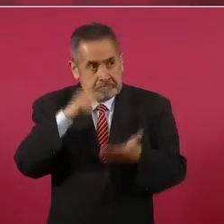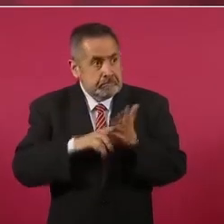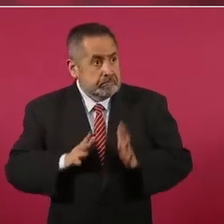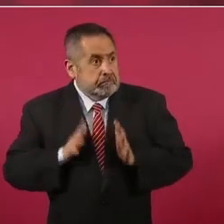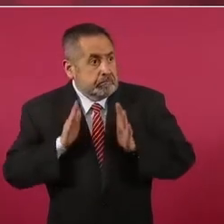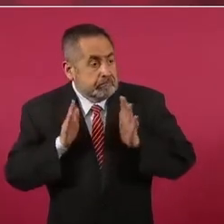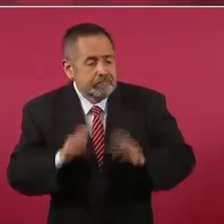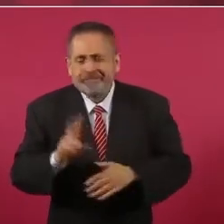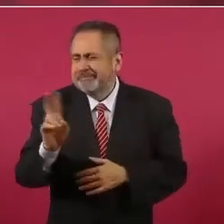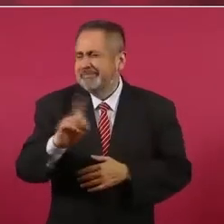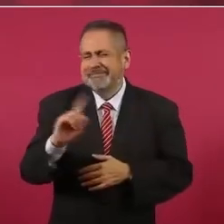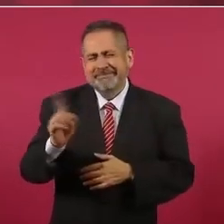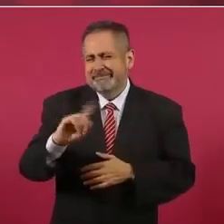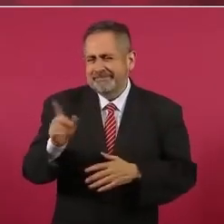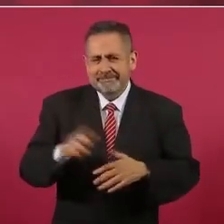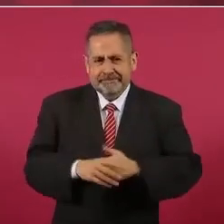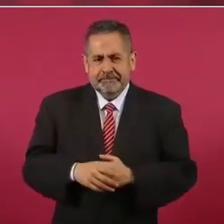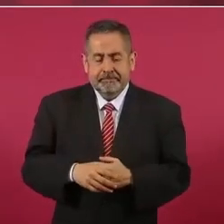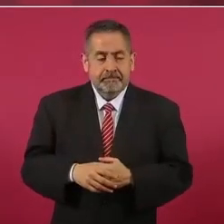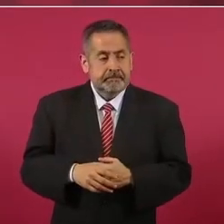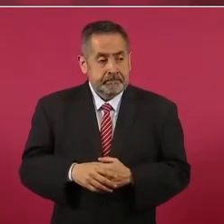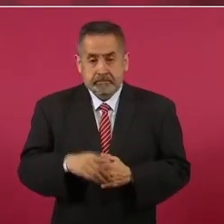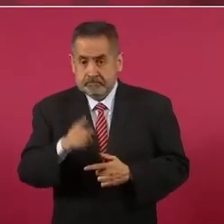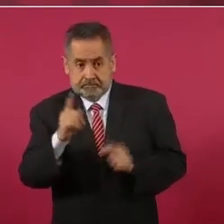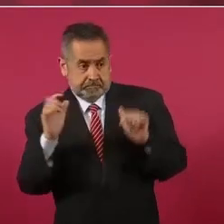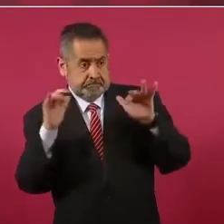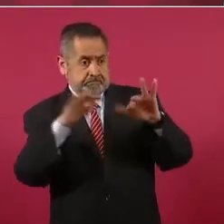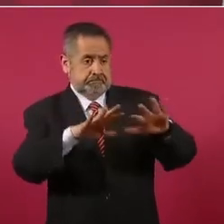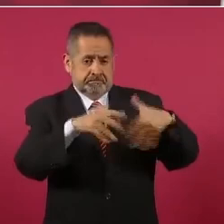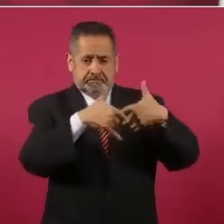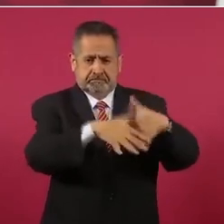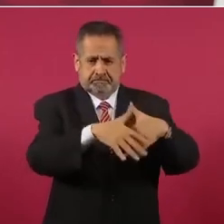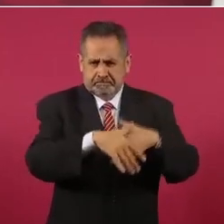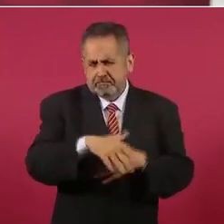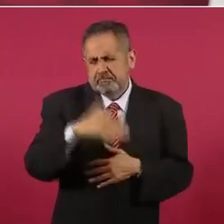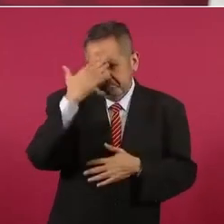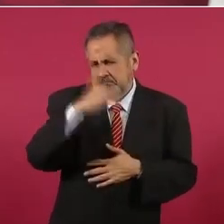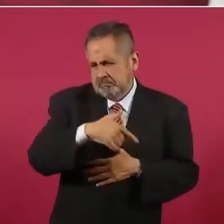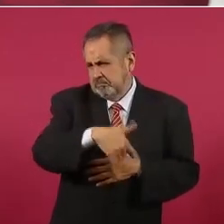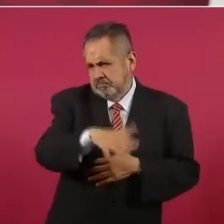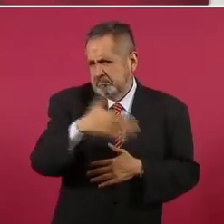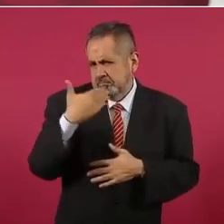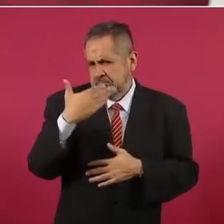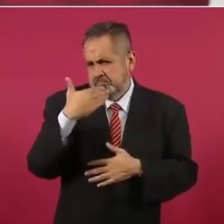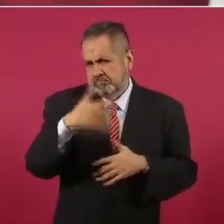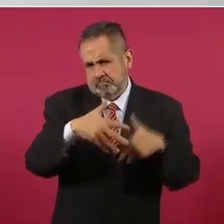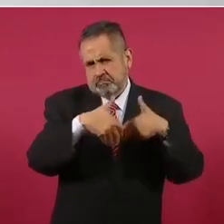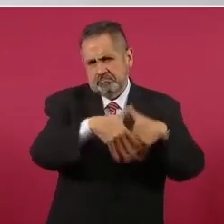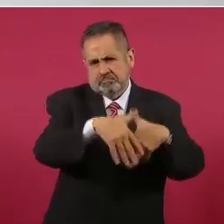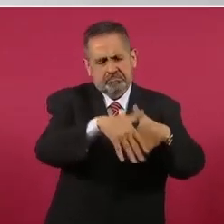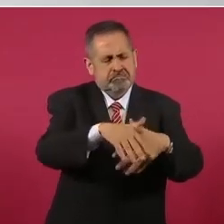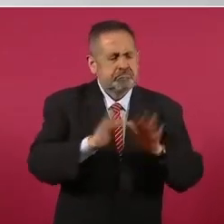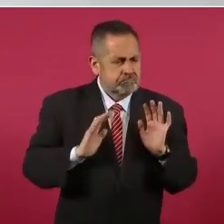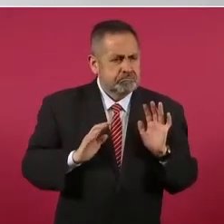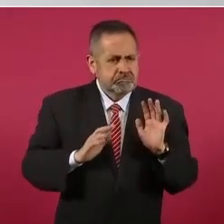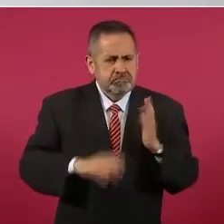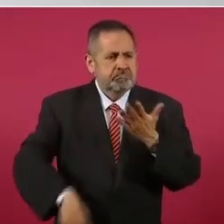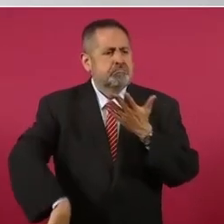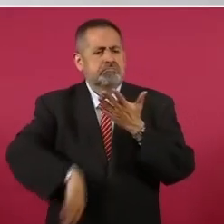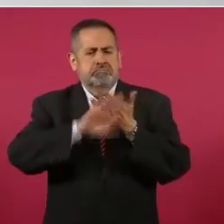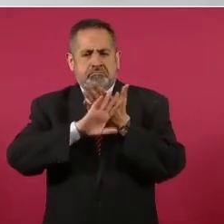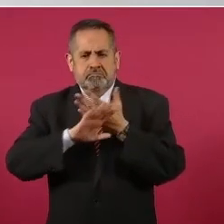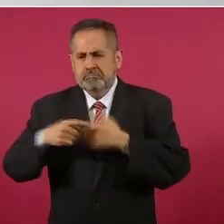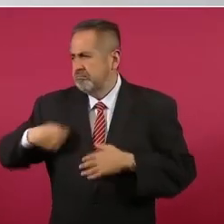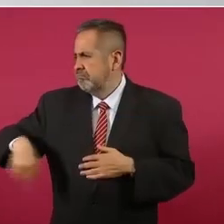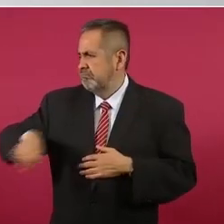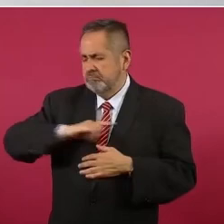que la gente que vaya, que sepa, que esa es una marcha, una manifestación en contra de nosotros